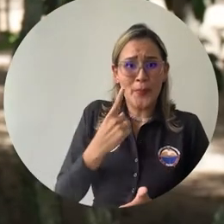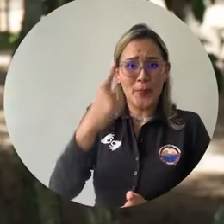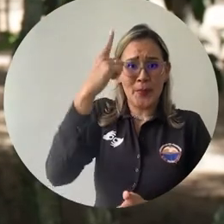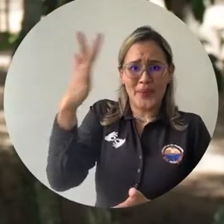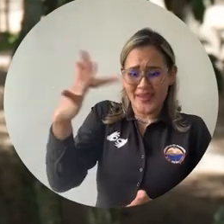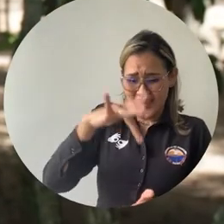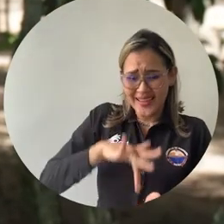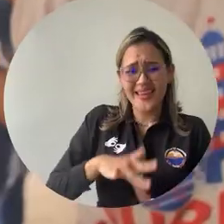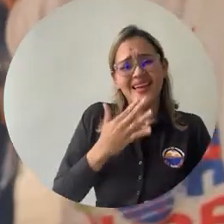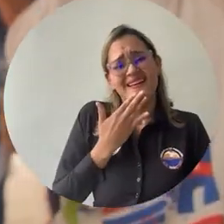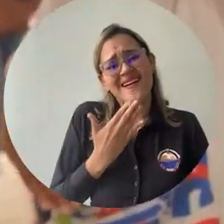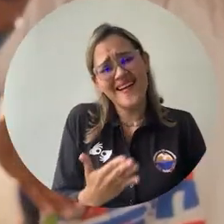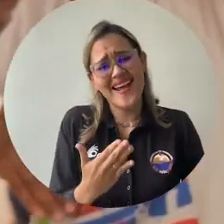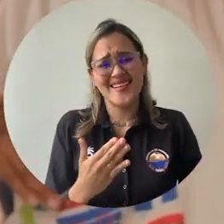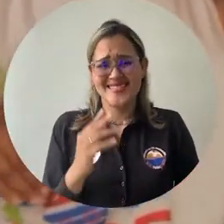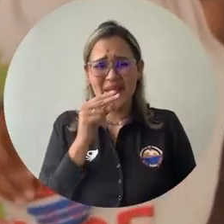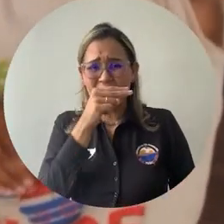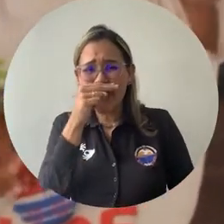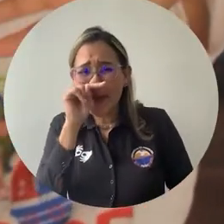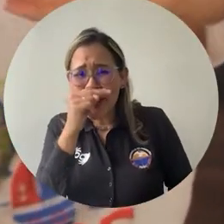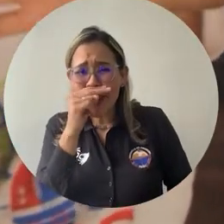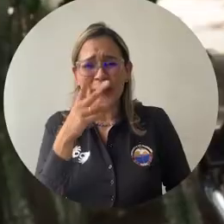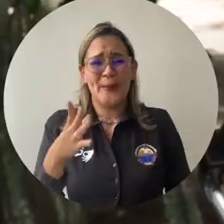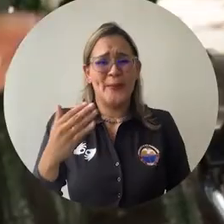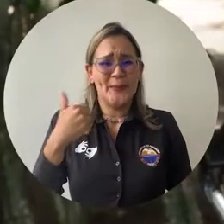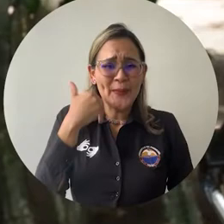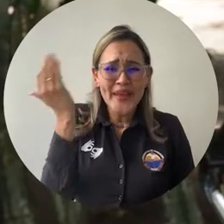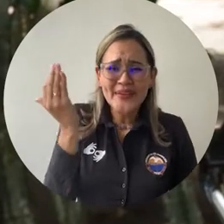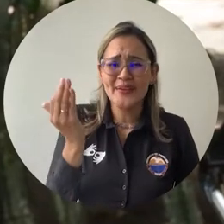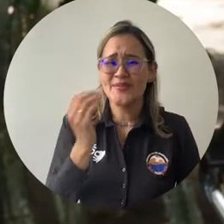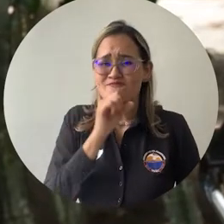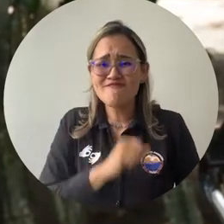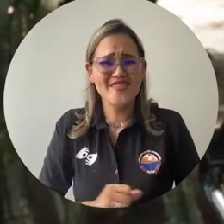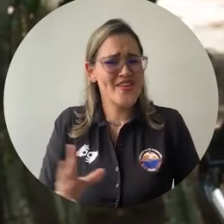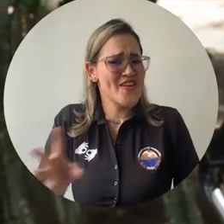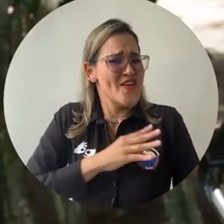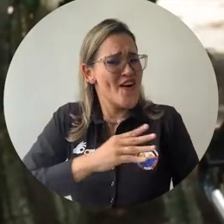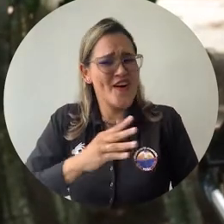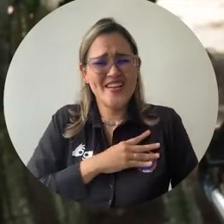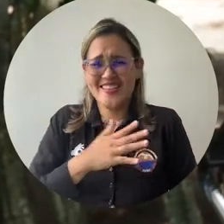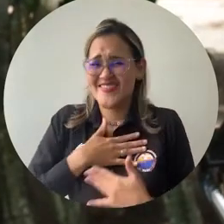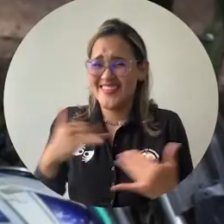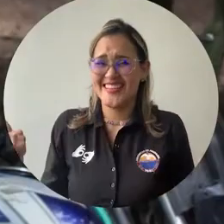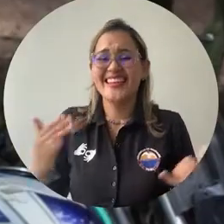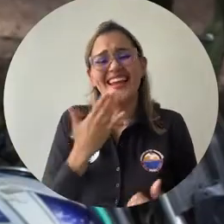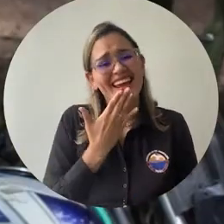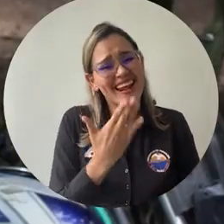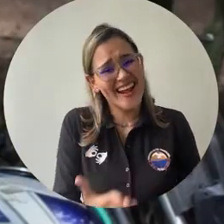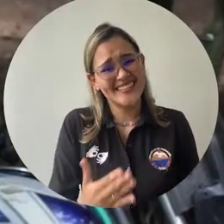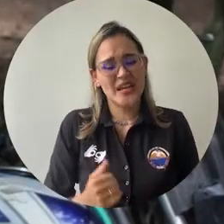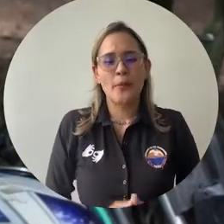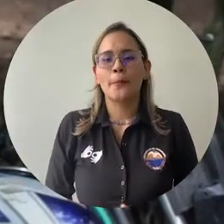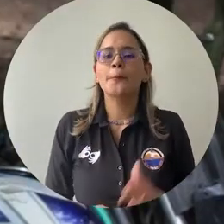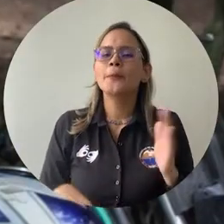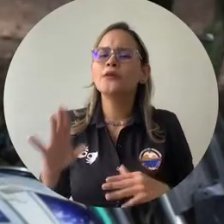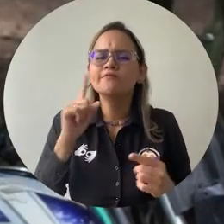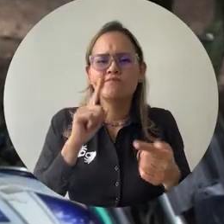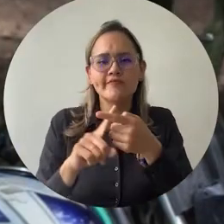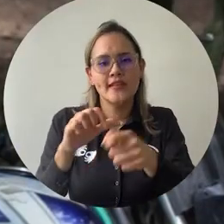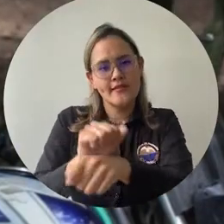primera vez que se ha visto cómo están contentos los niños, los señores, los adultos que están por acá, los adultos mayores. Se trata de crear una